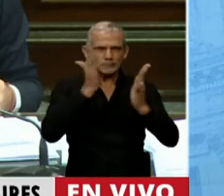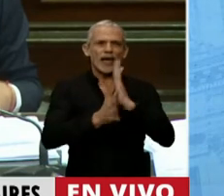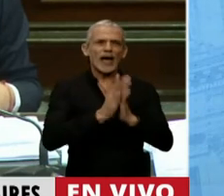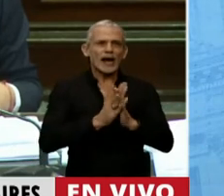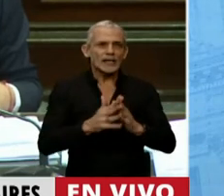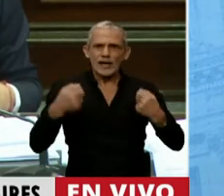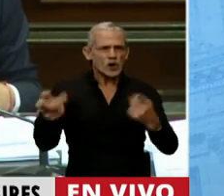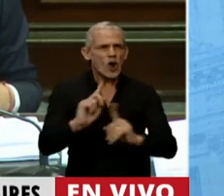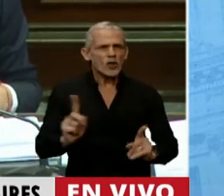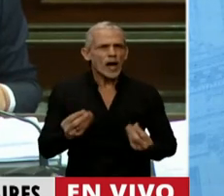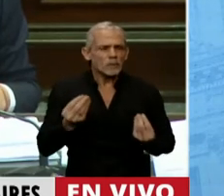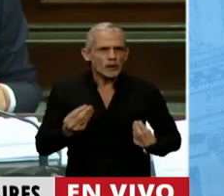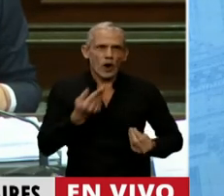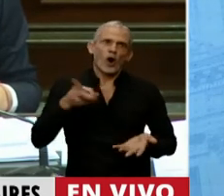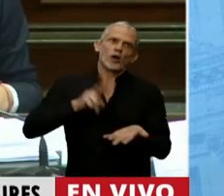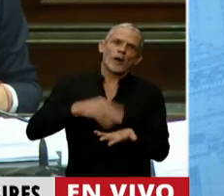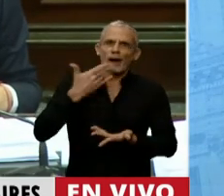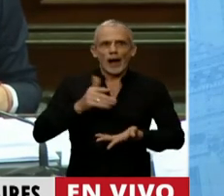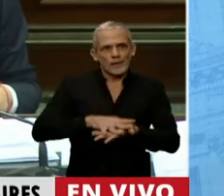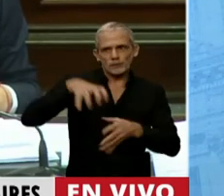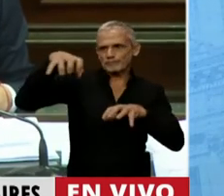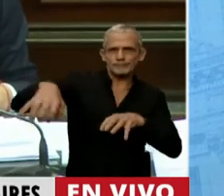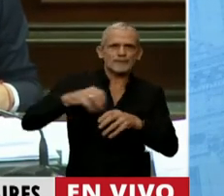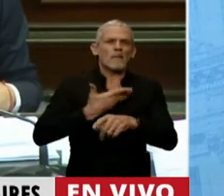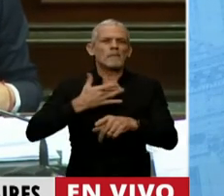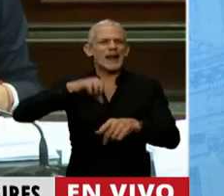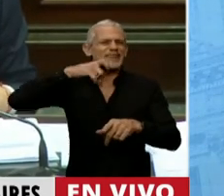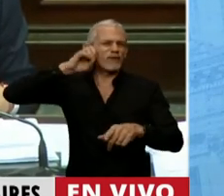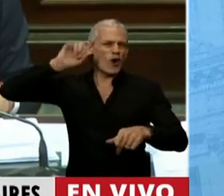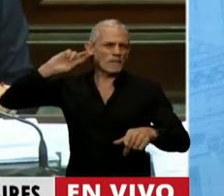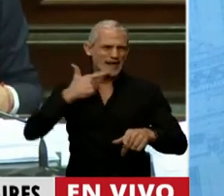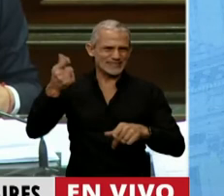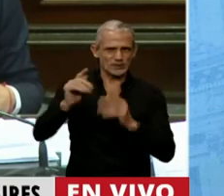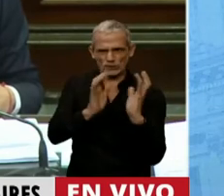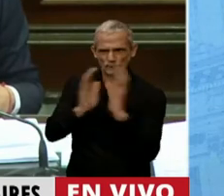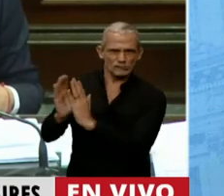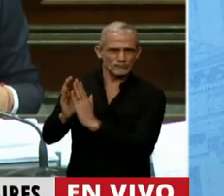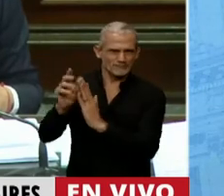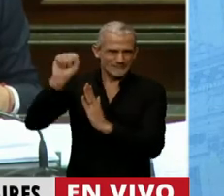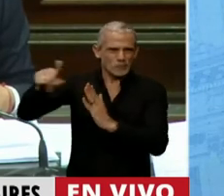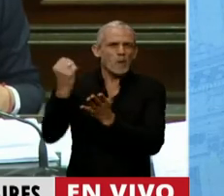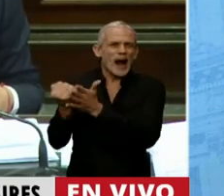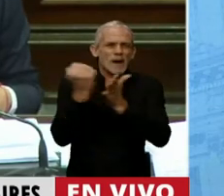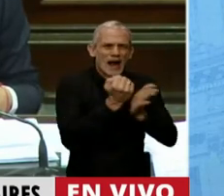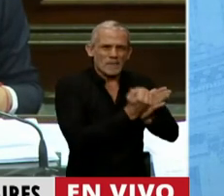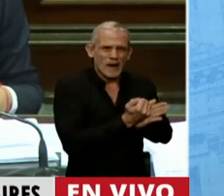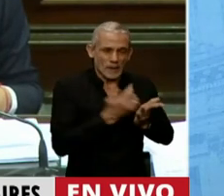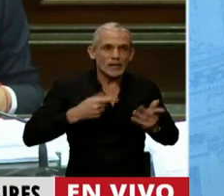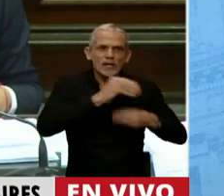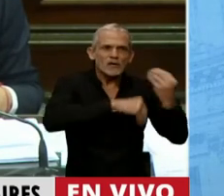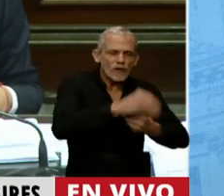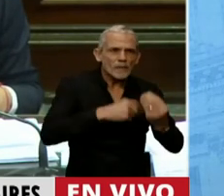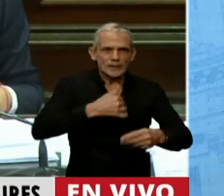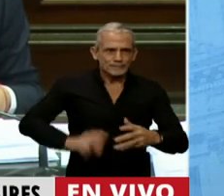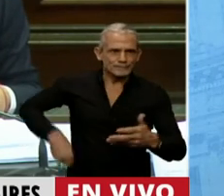inaudita. Porque nos vuelven a hablar de las plataformas que casi nadie usa y lo que nos pasa a los docentes y a las familias es que seguimos